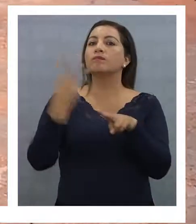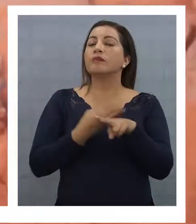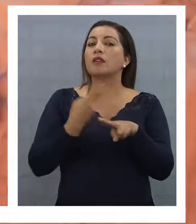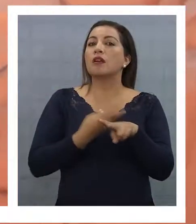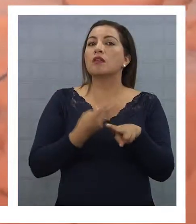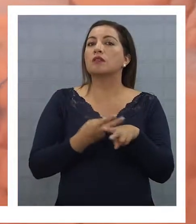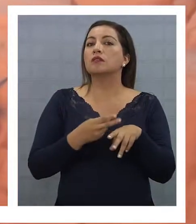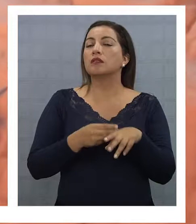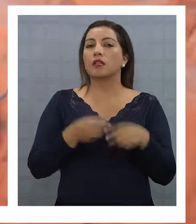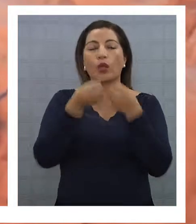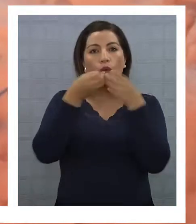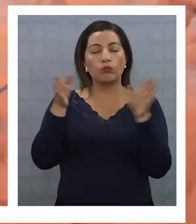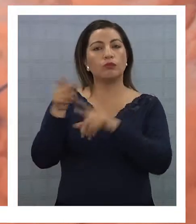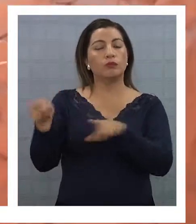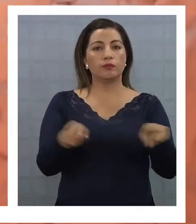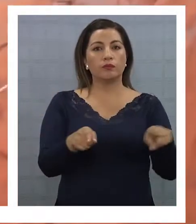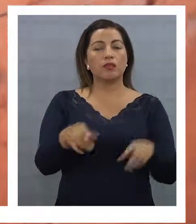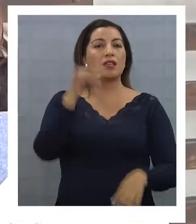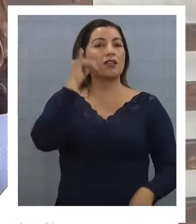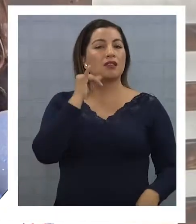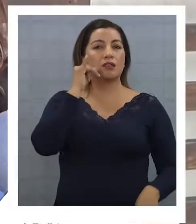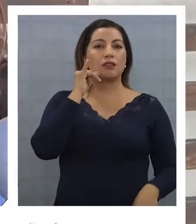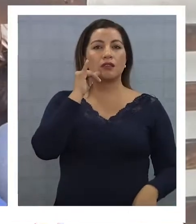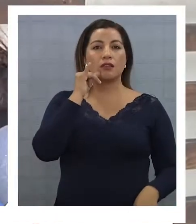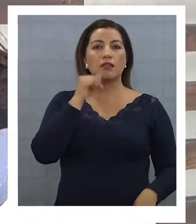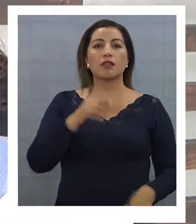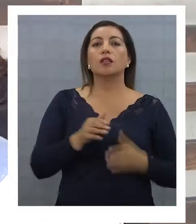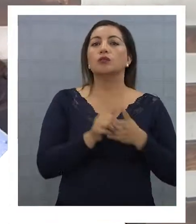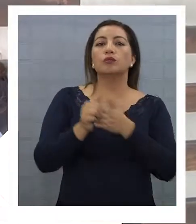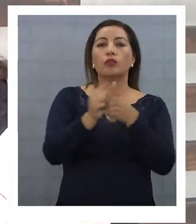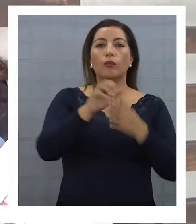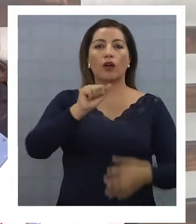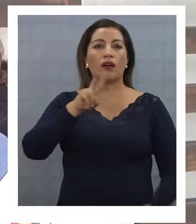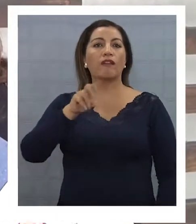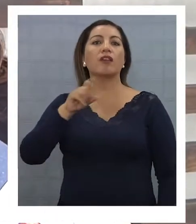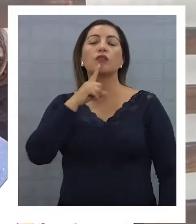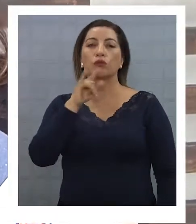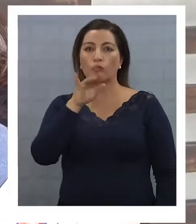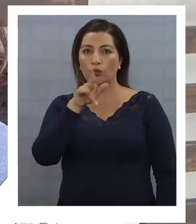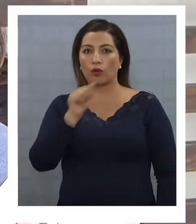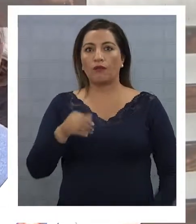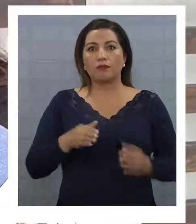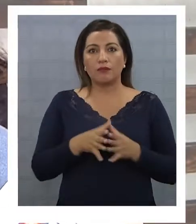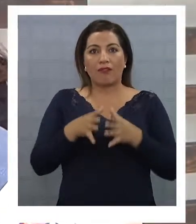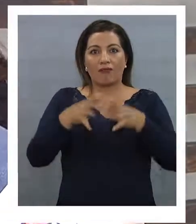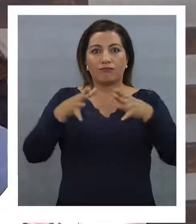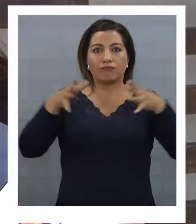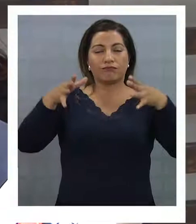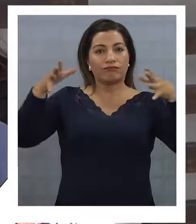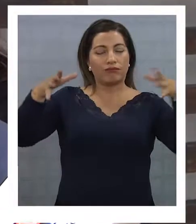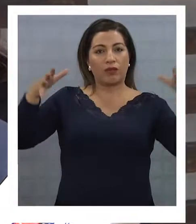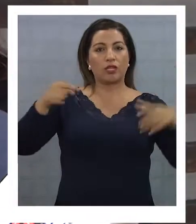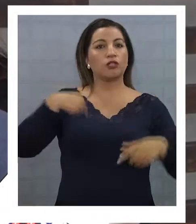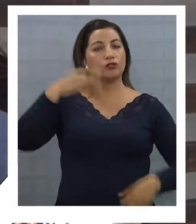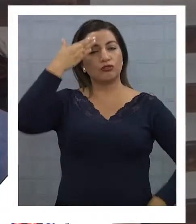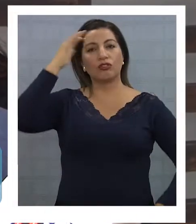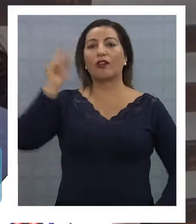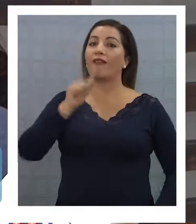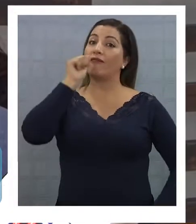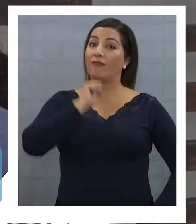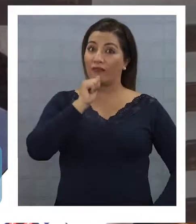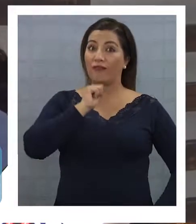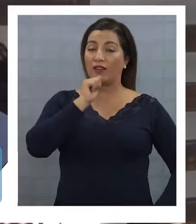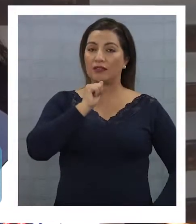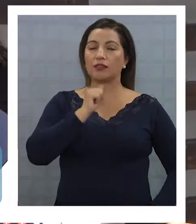común. En Iquique lo que es turismo de aventura cada día se va aumentando un poquito más, aunque yo creo que nos falta